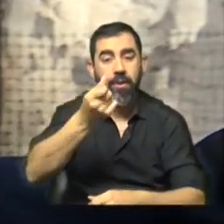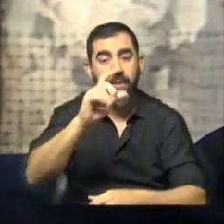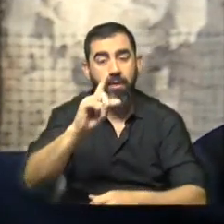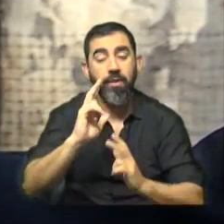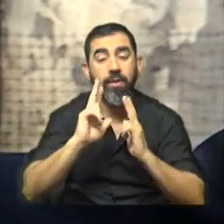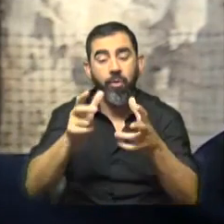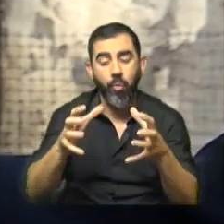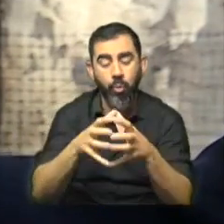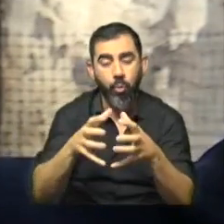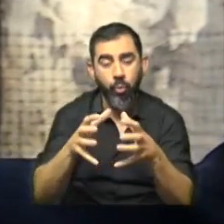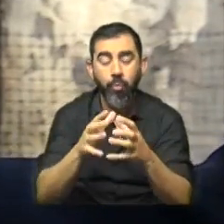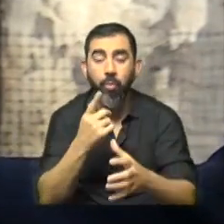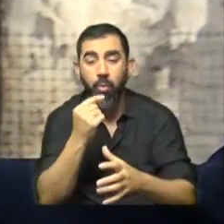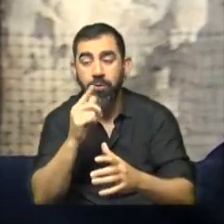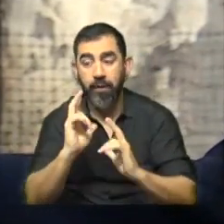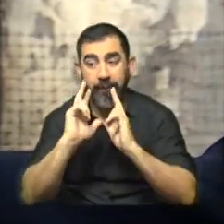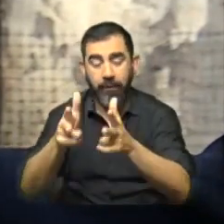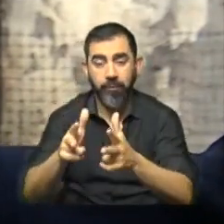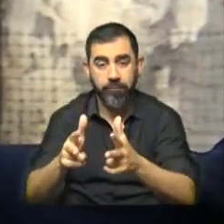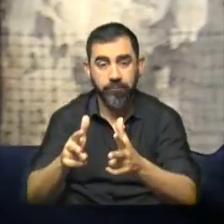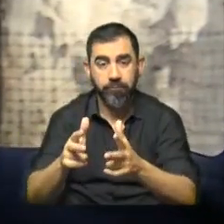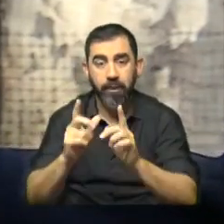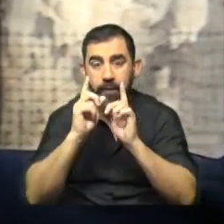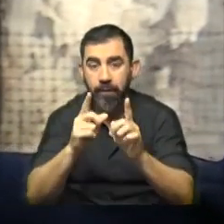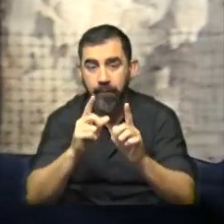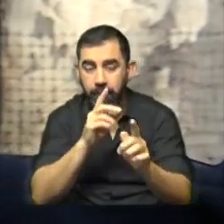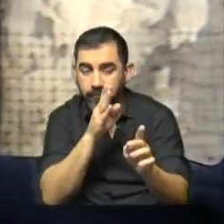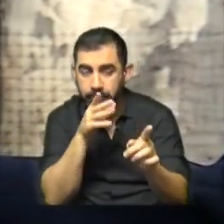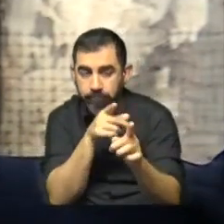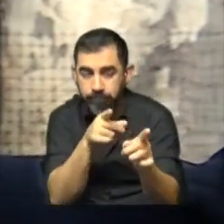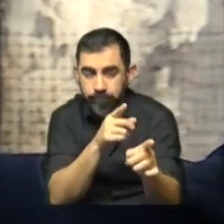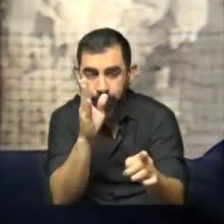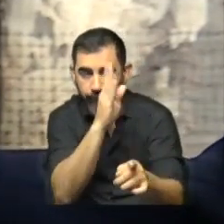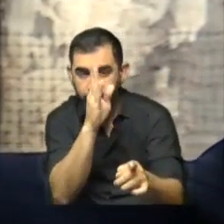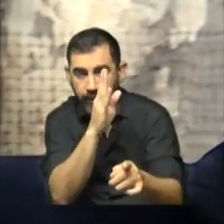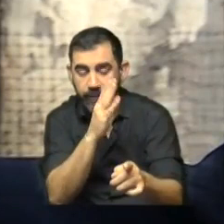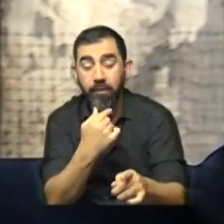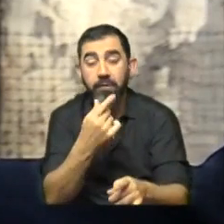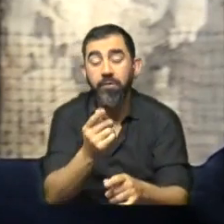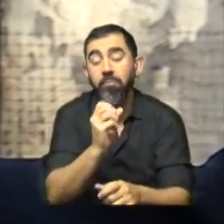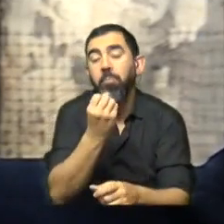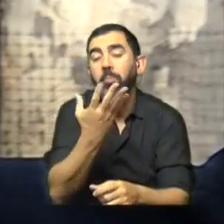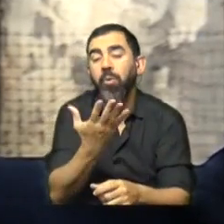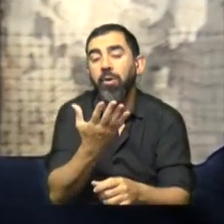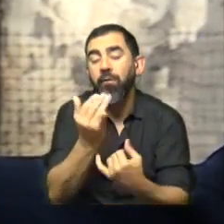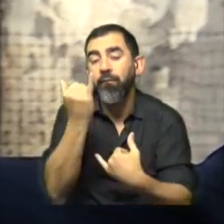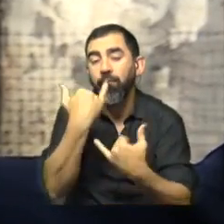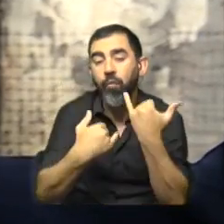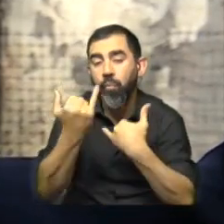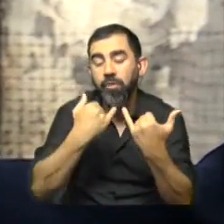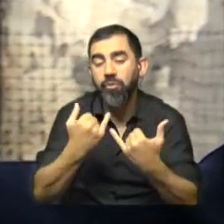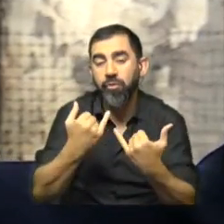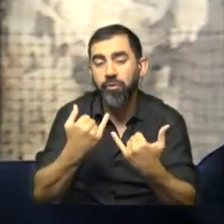había hecho un grupo de policías que tenían que hacer vigilancia y seguimiento presuntamente por las informaciones